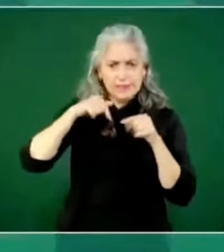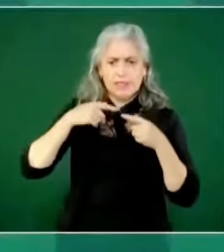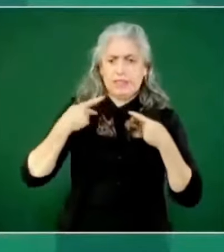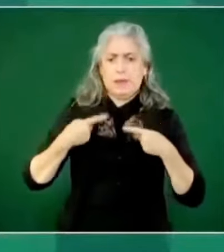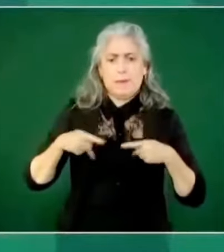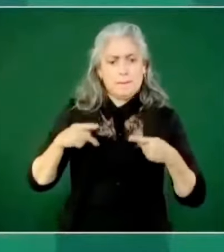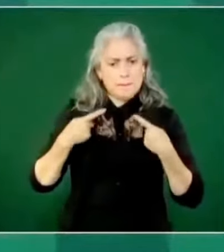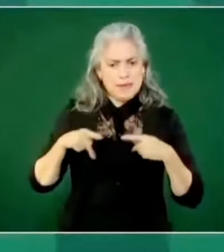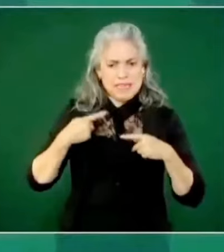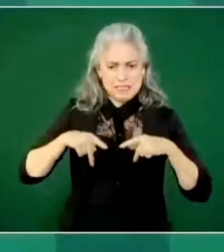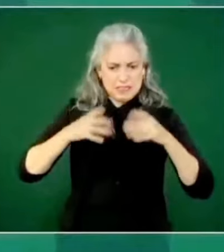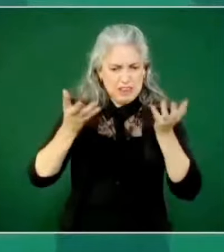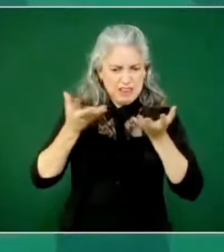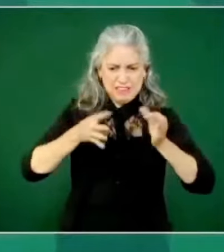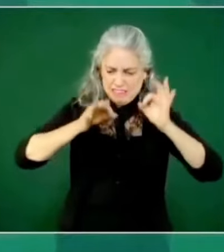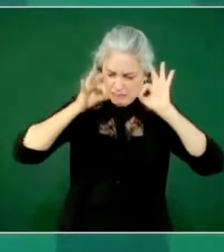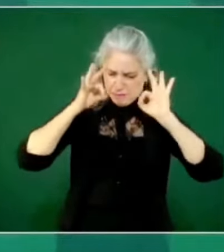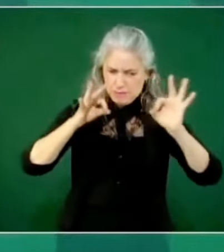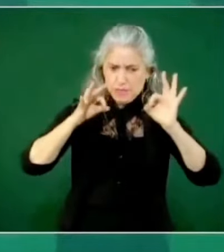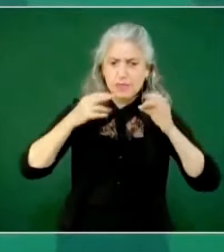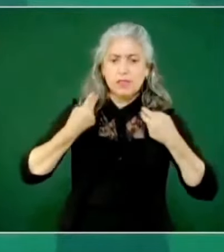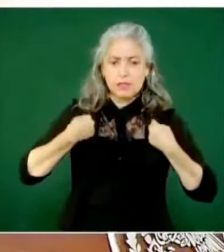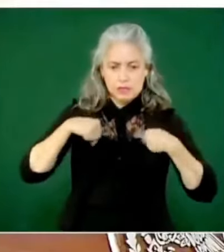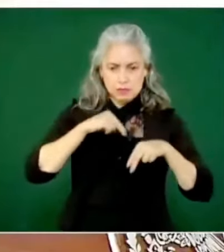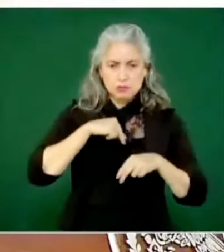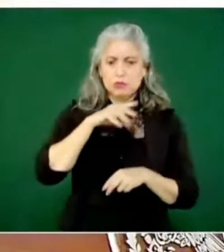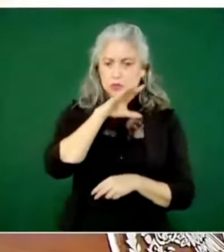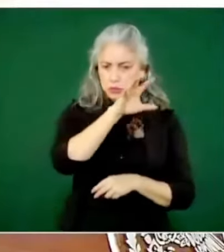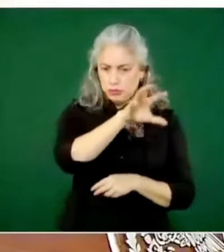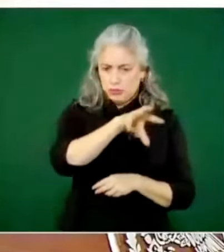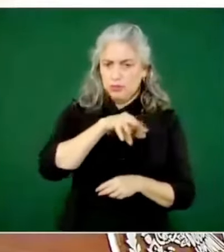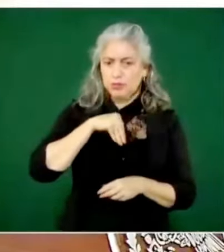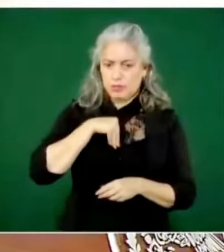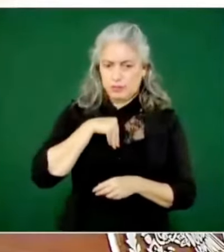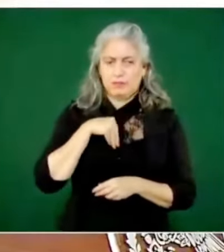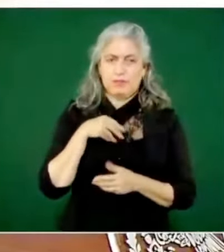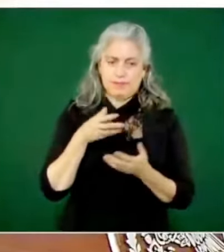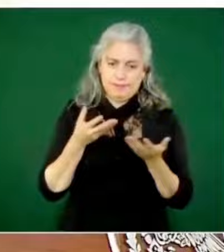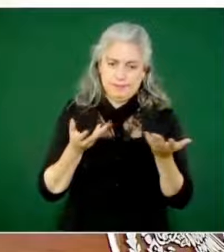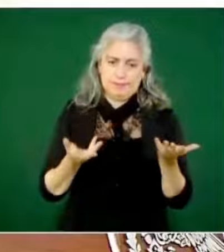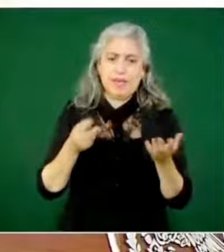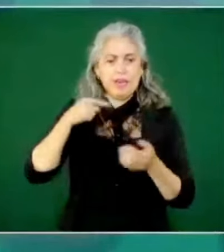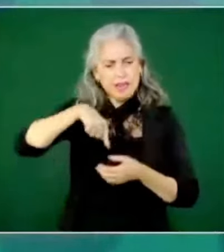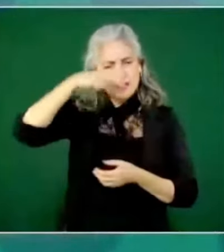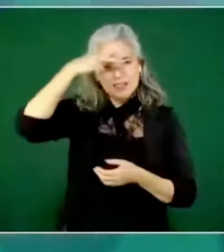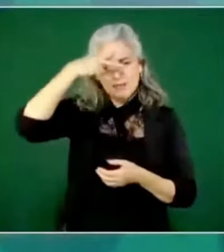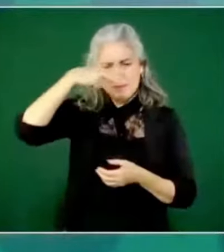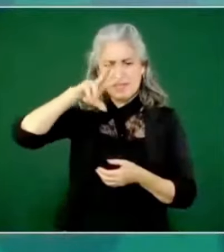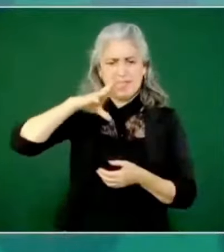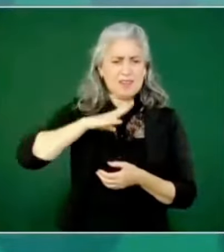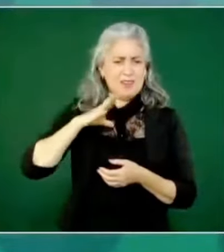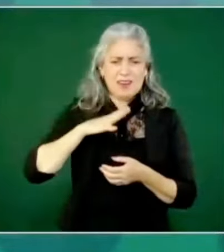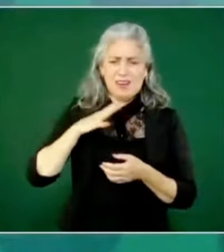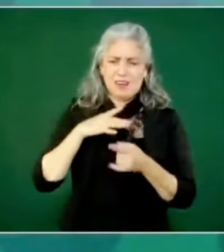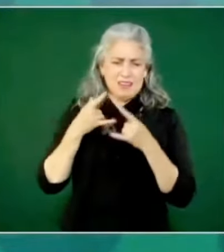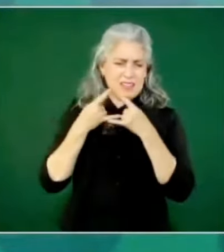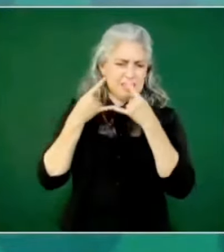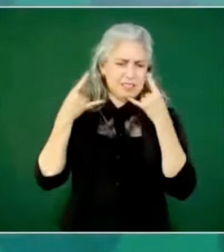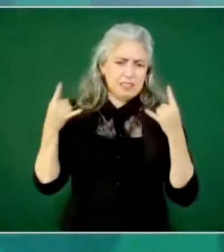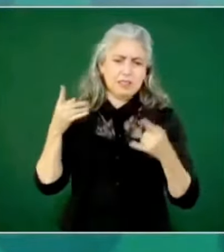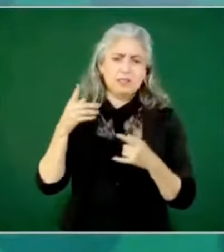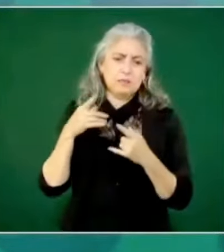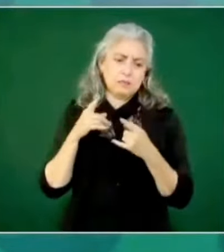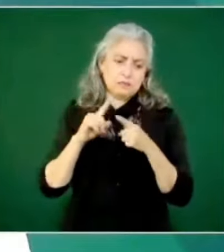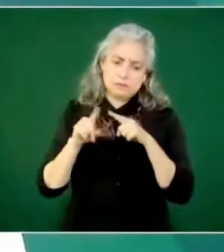fueron excepcionales. México tiene una fecunda historia política, por nuestros